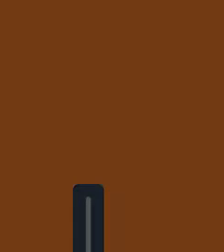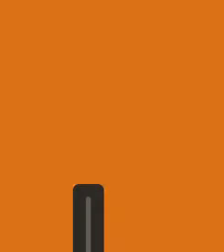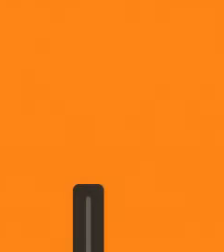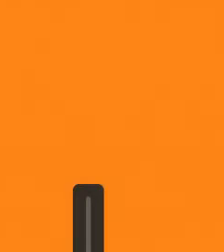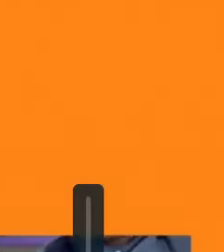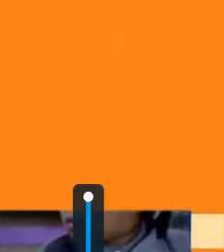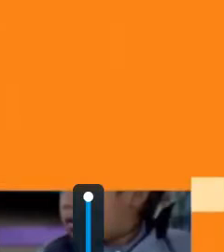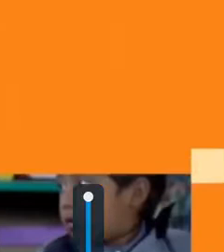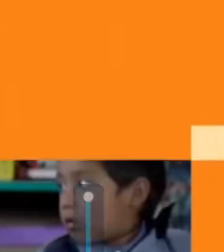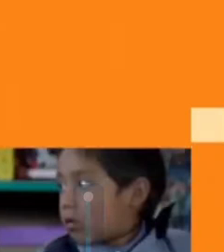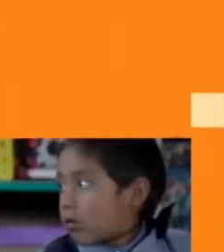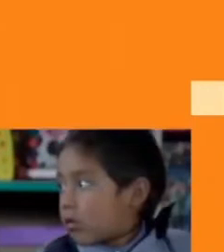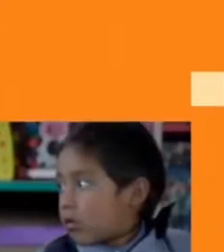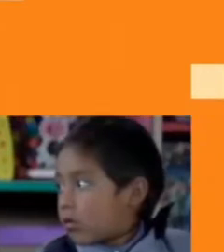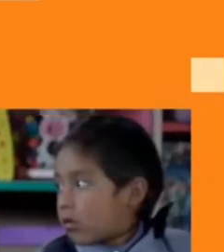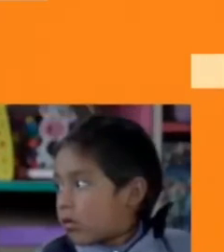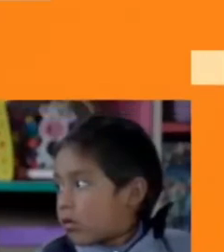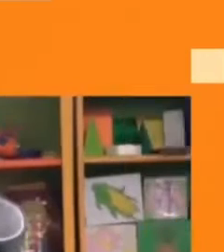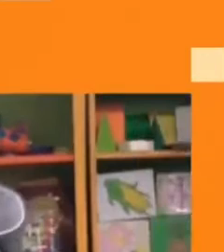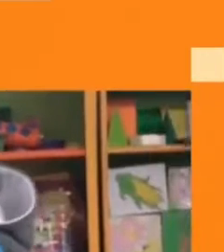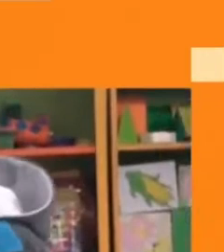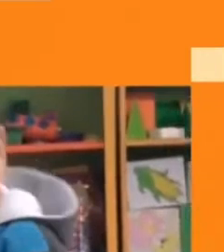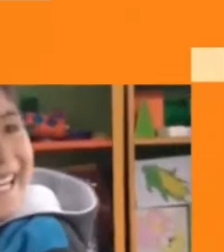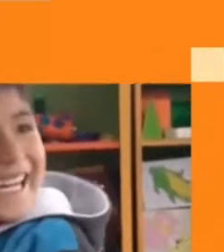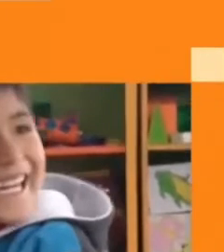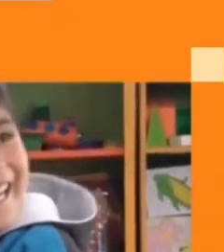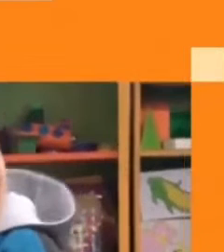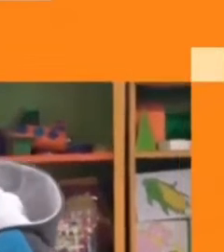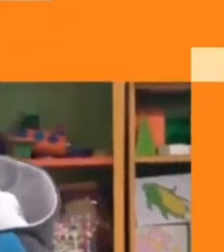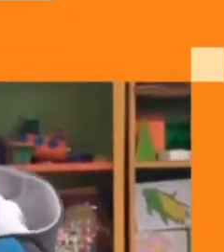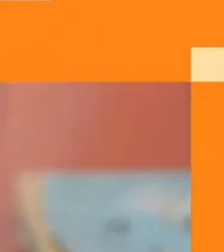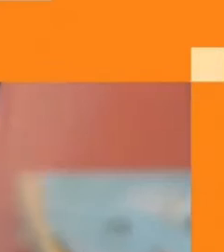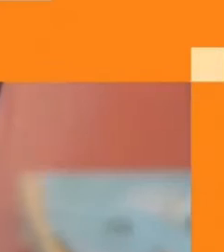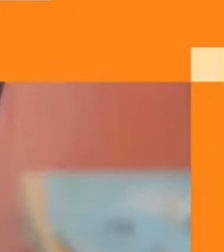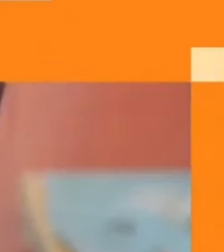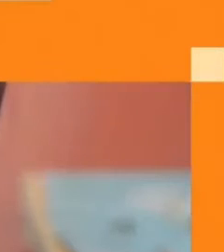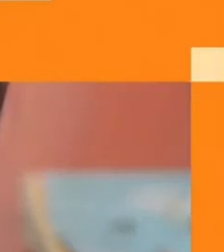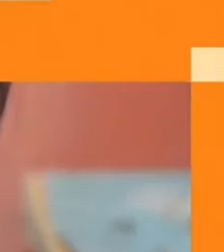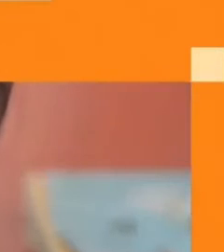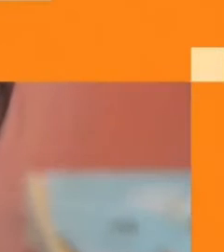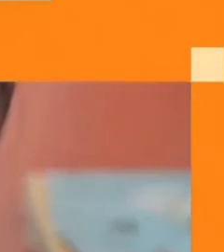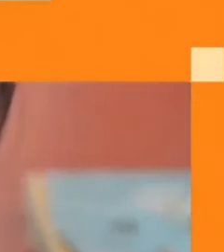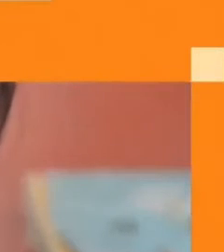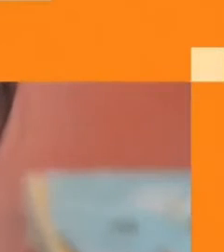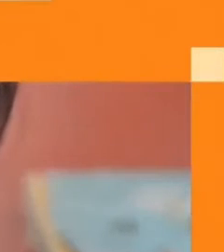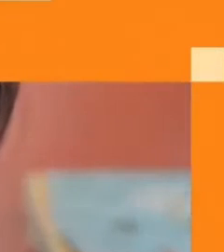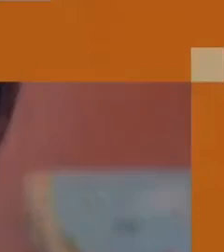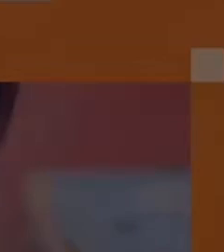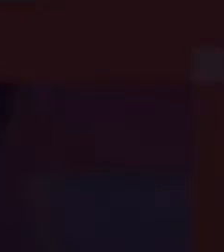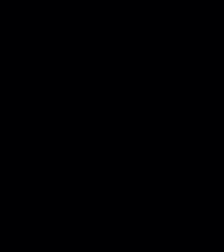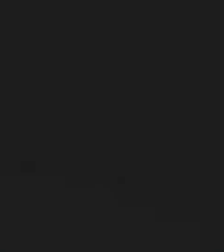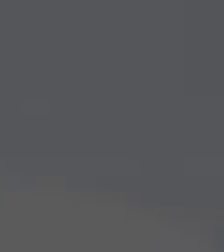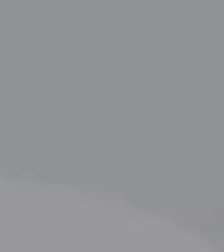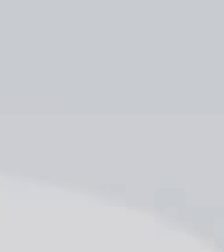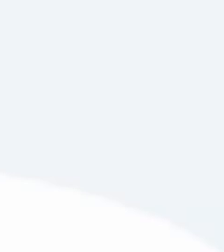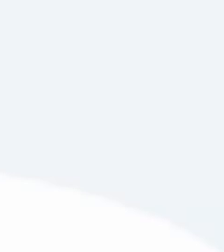Estamos viendo Aprendo en Casa Secundaria